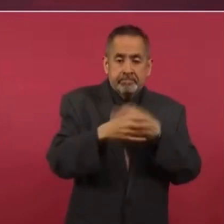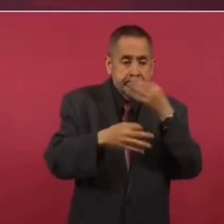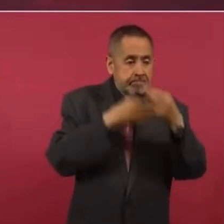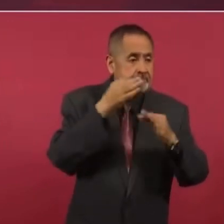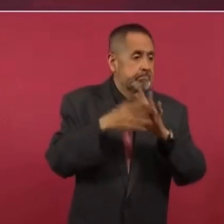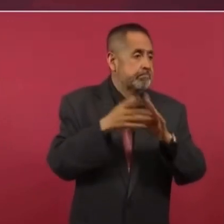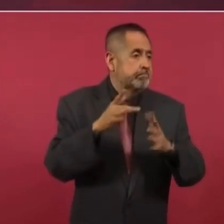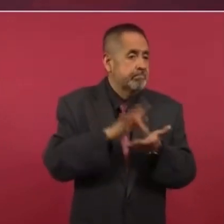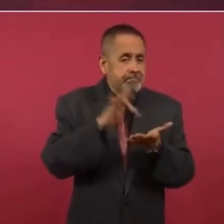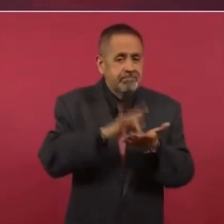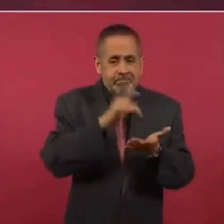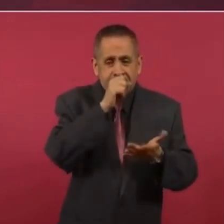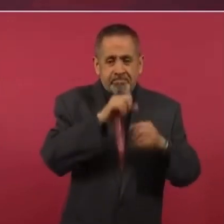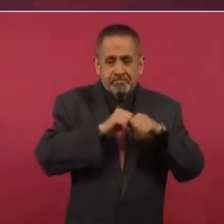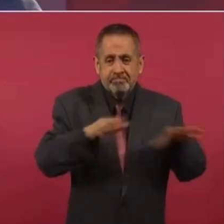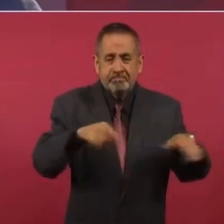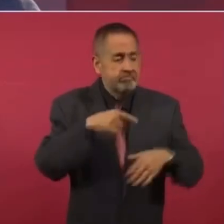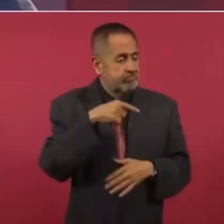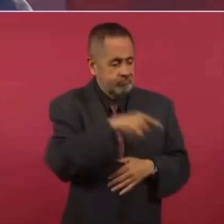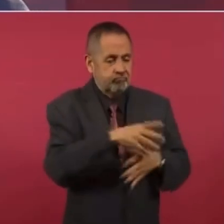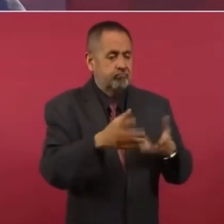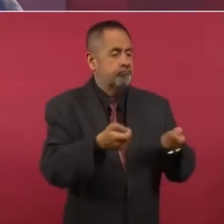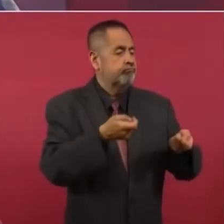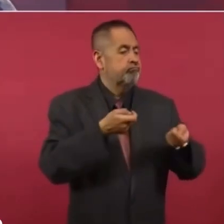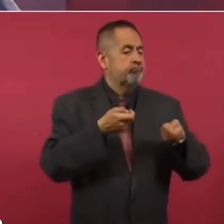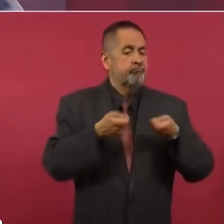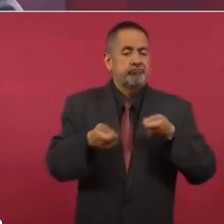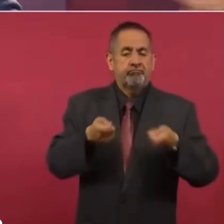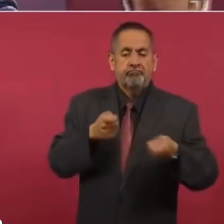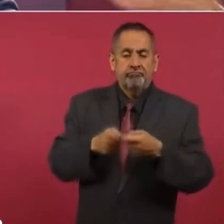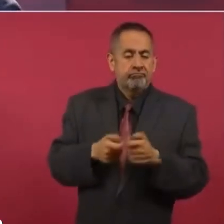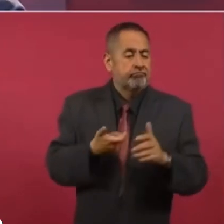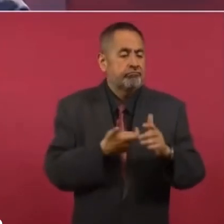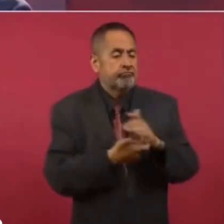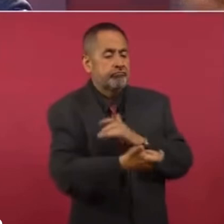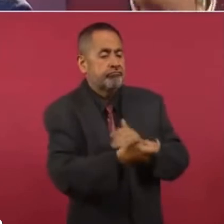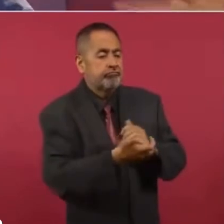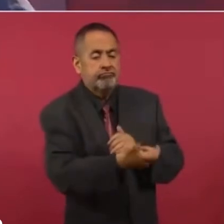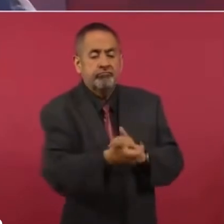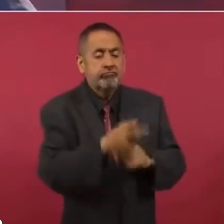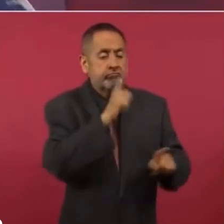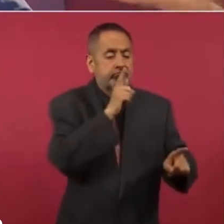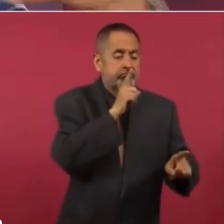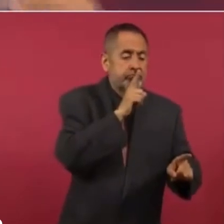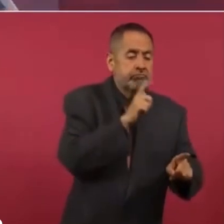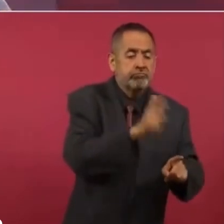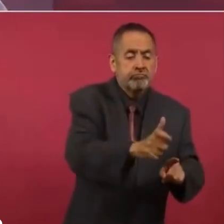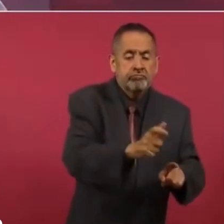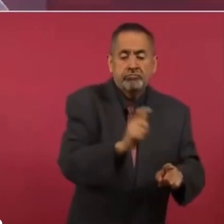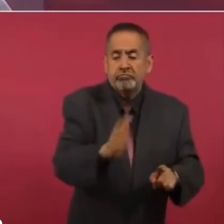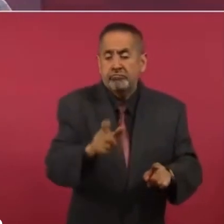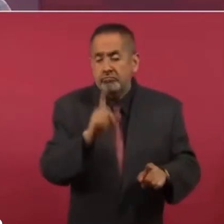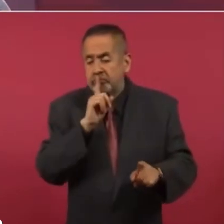maicearon, cooptaron, compraron,